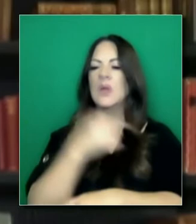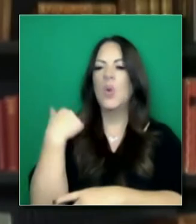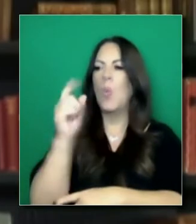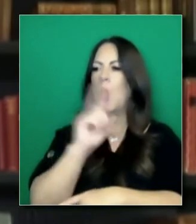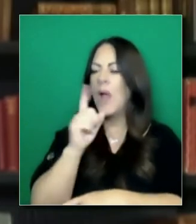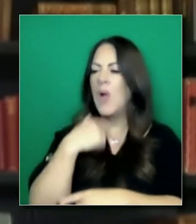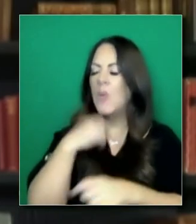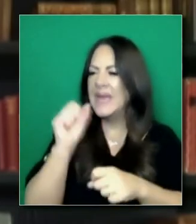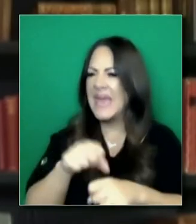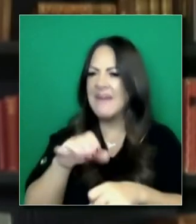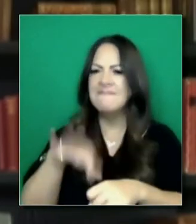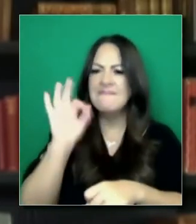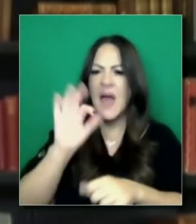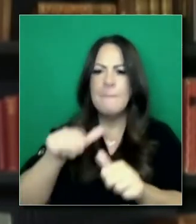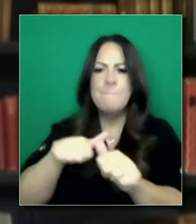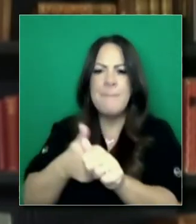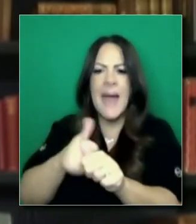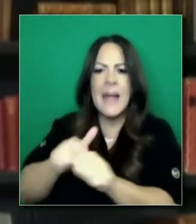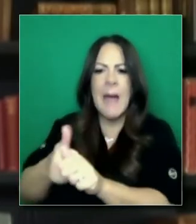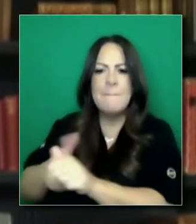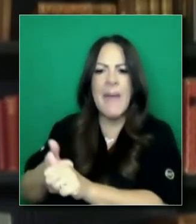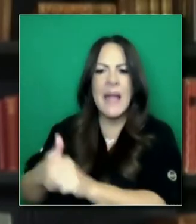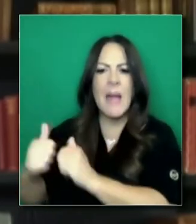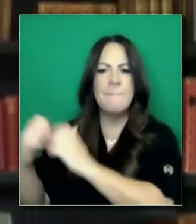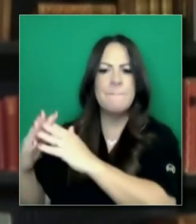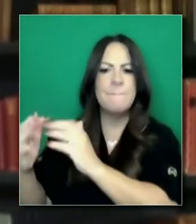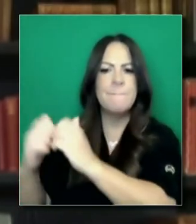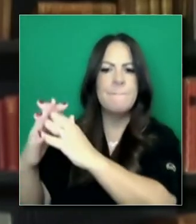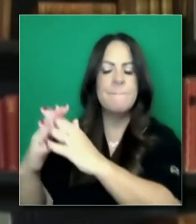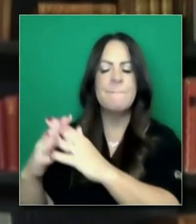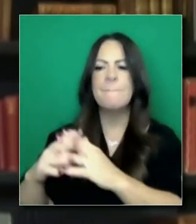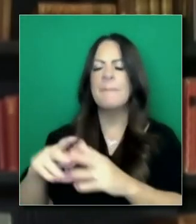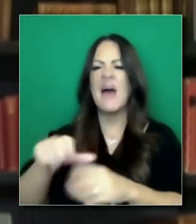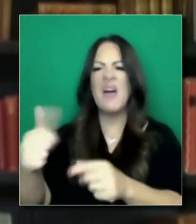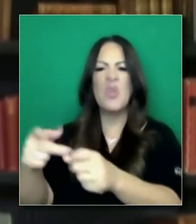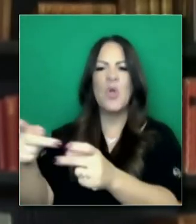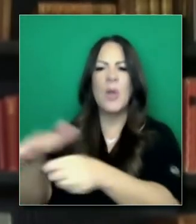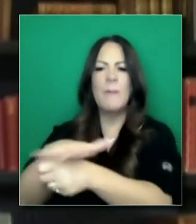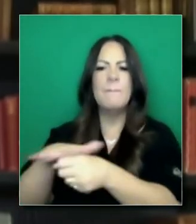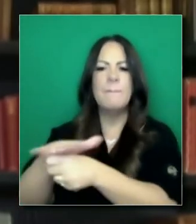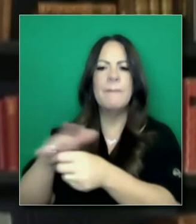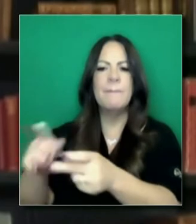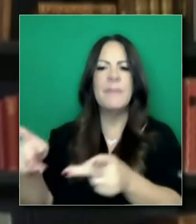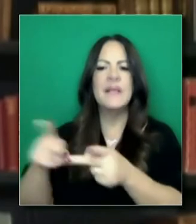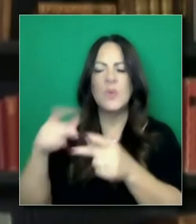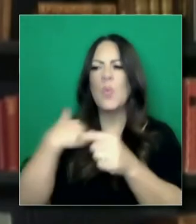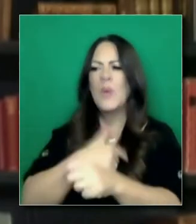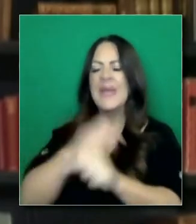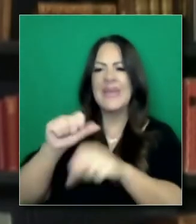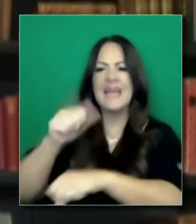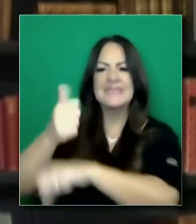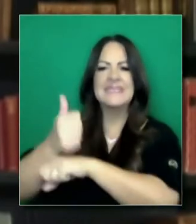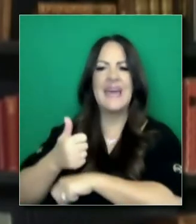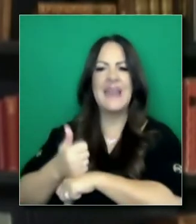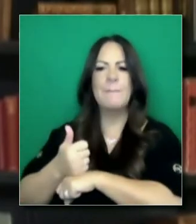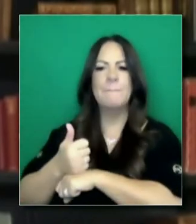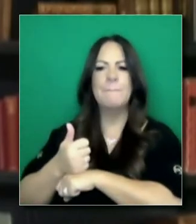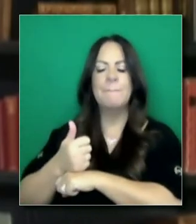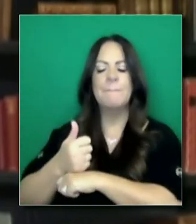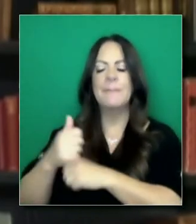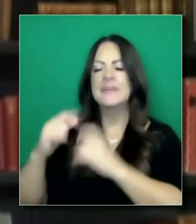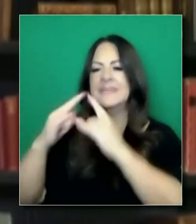hospitales que pueden expandirse, si hay un aumento, aumento en camas de hospital,